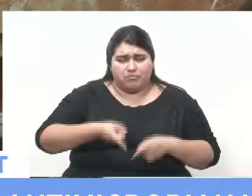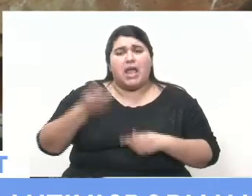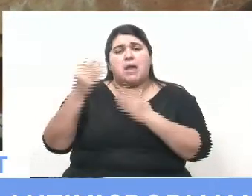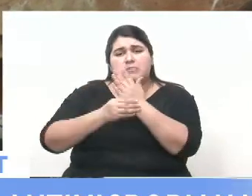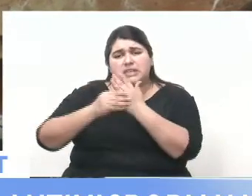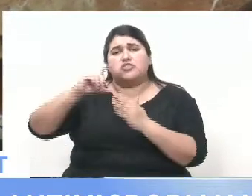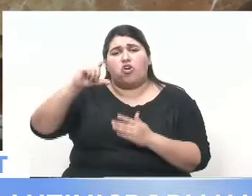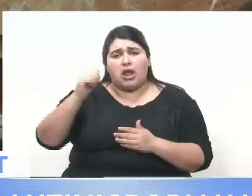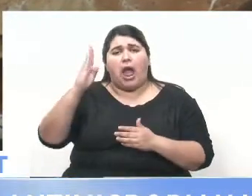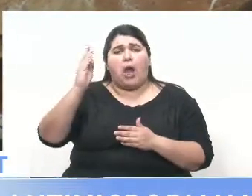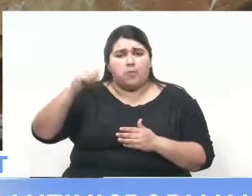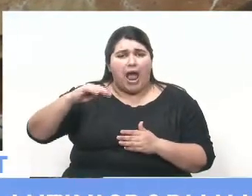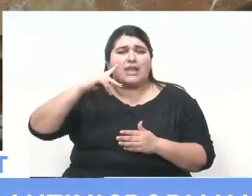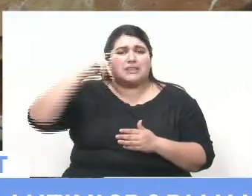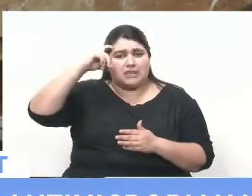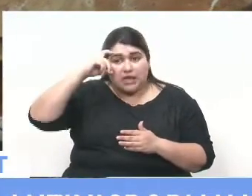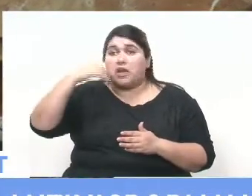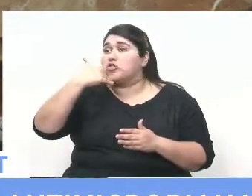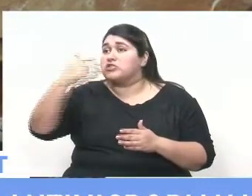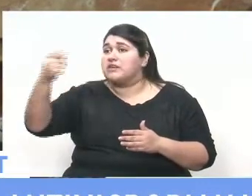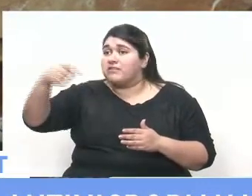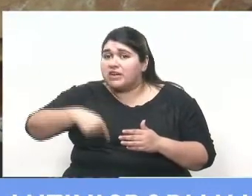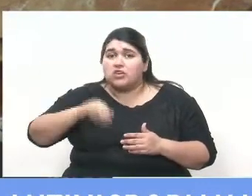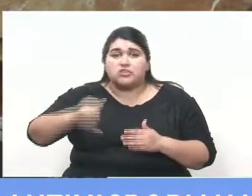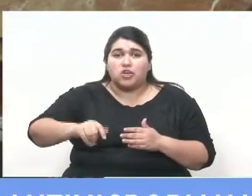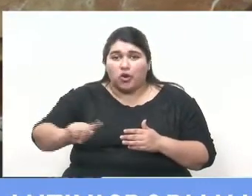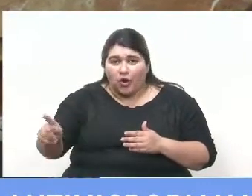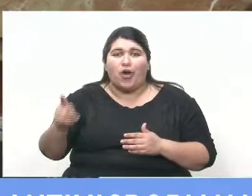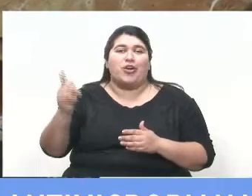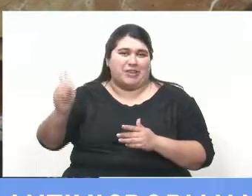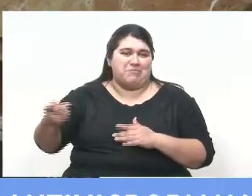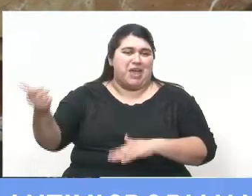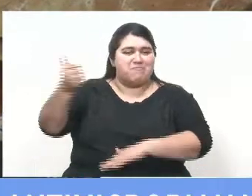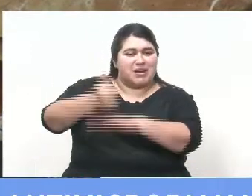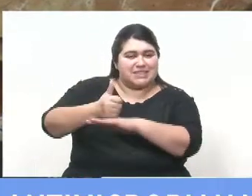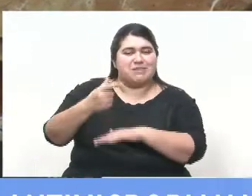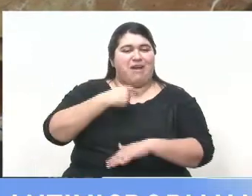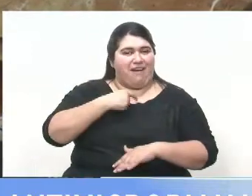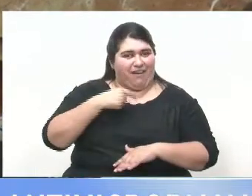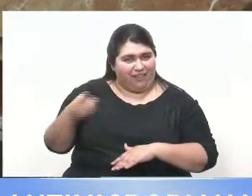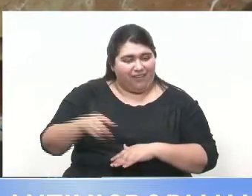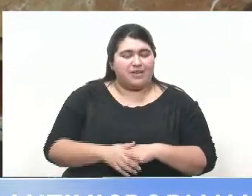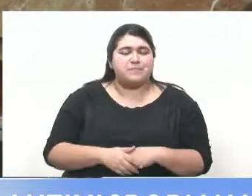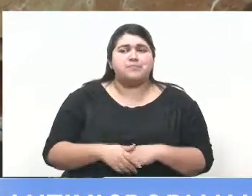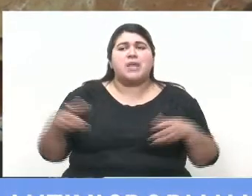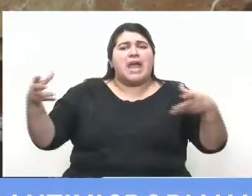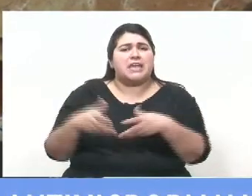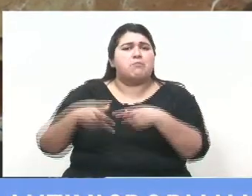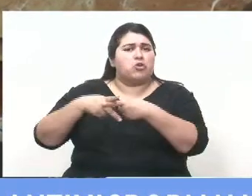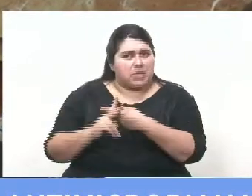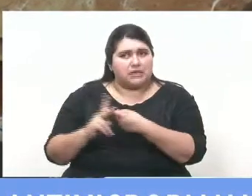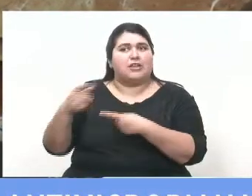Cabandié, que no sé si ha llegado, tenía intenciones de estar participando hoy de este debate y, bueno, todo su equipo técnico